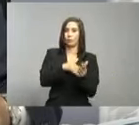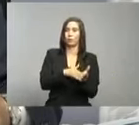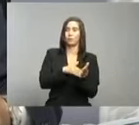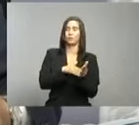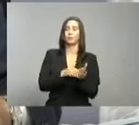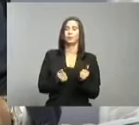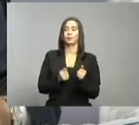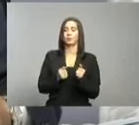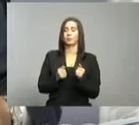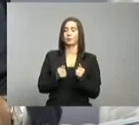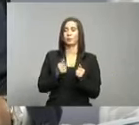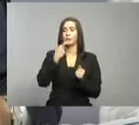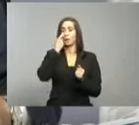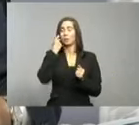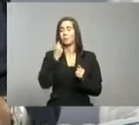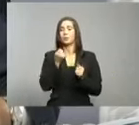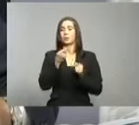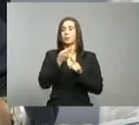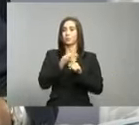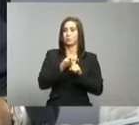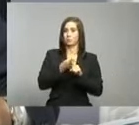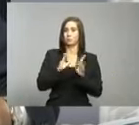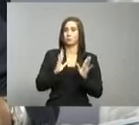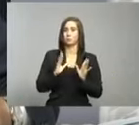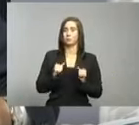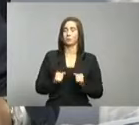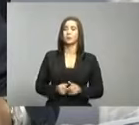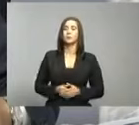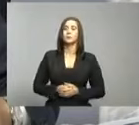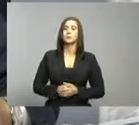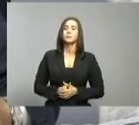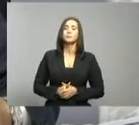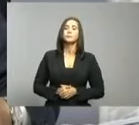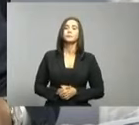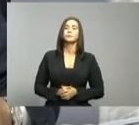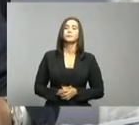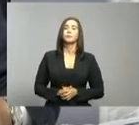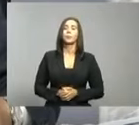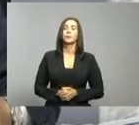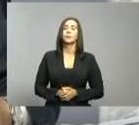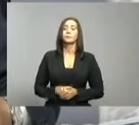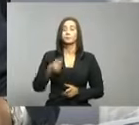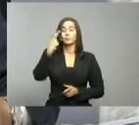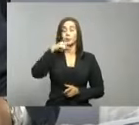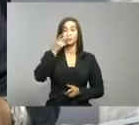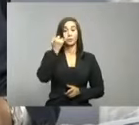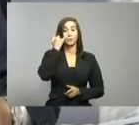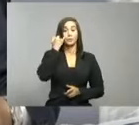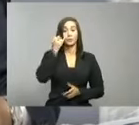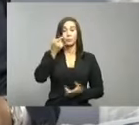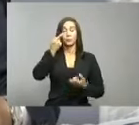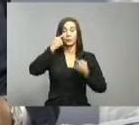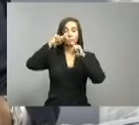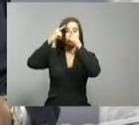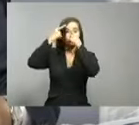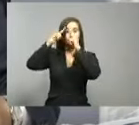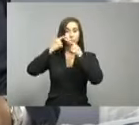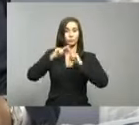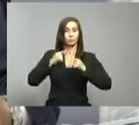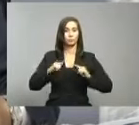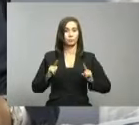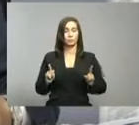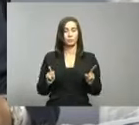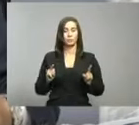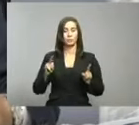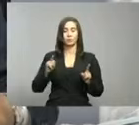positividad pero con sintomatología eso estamos haciendo pues algunas